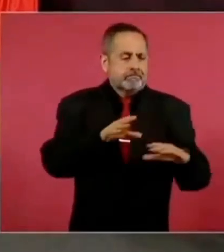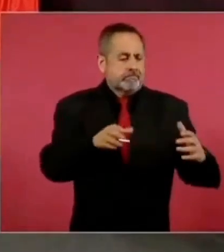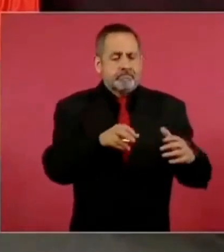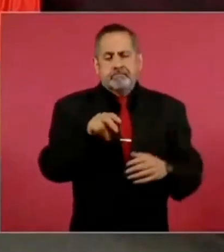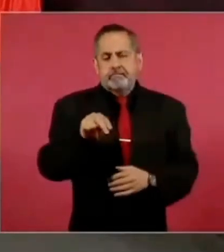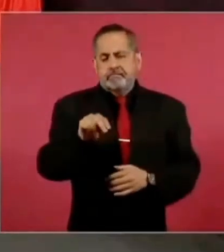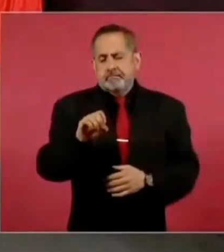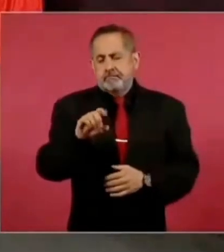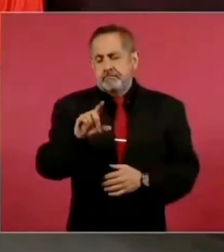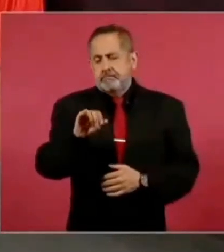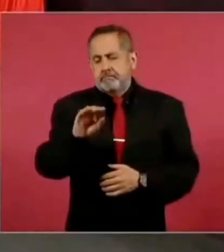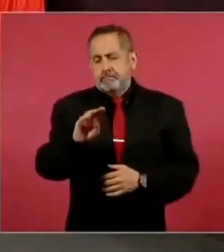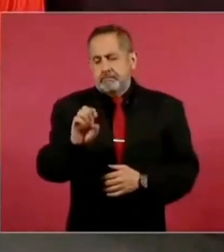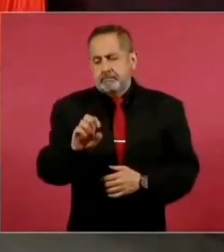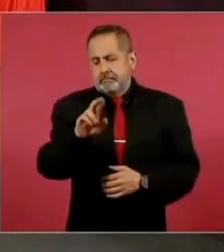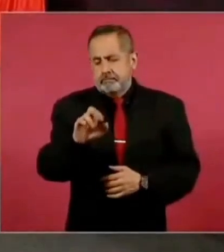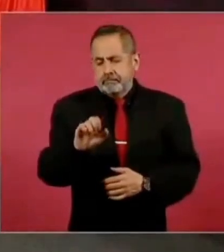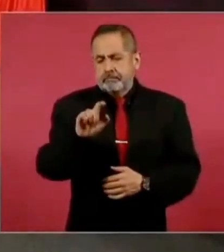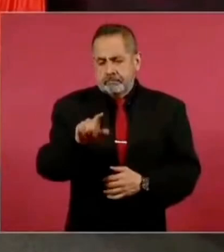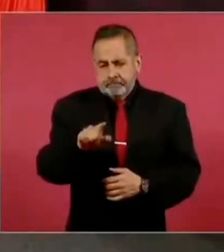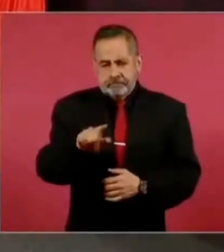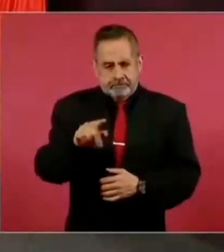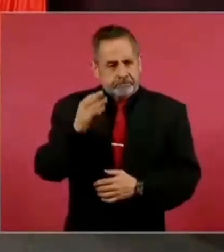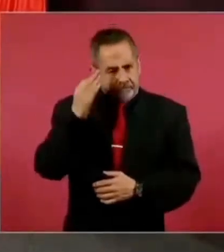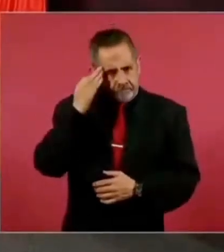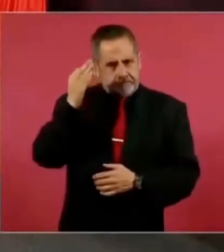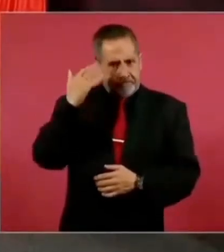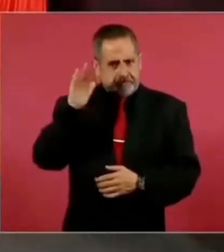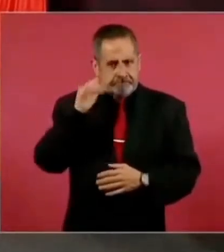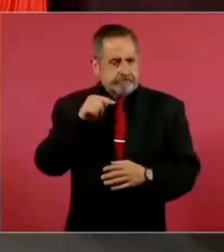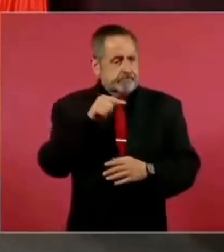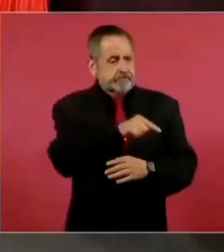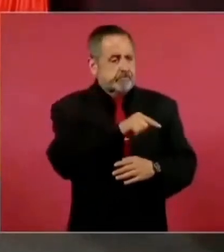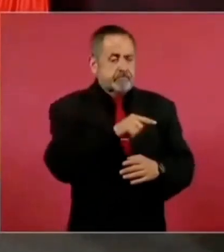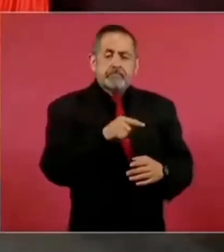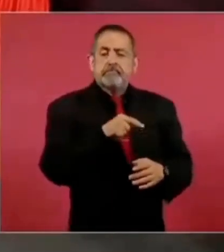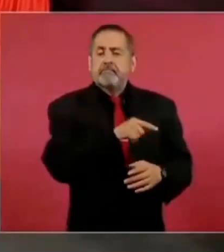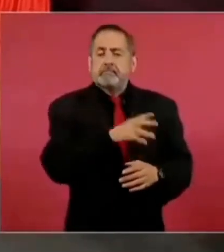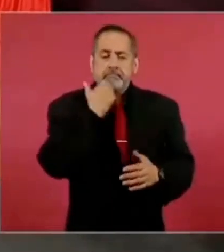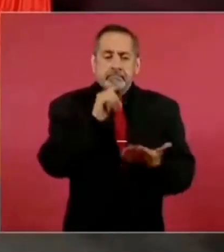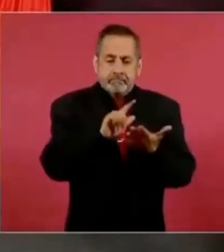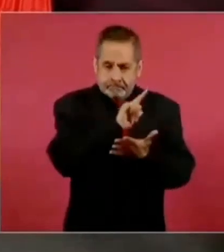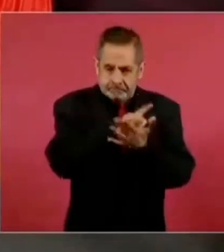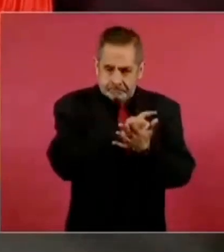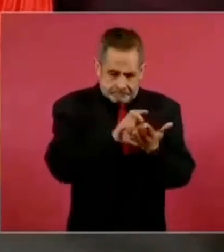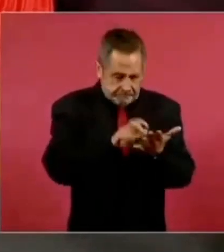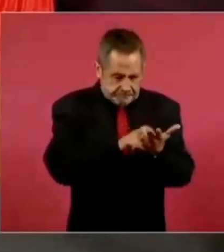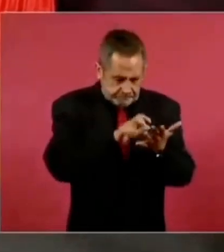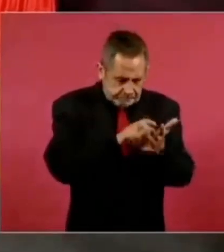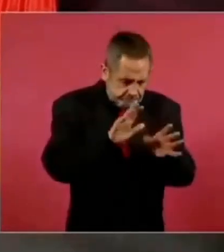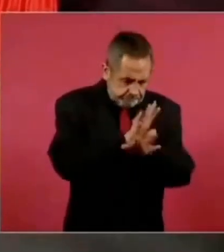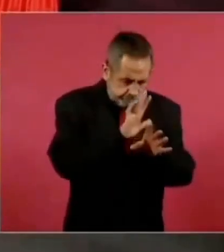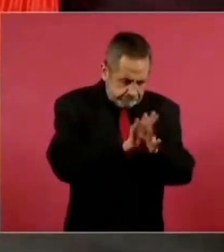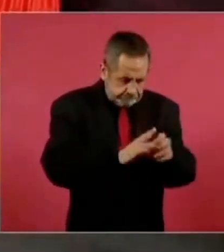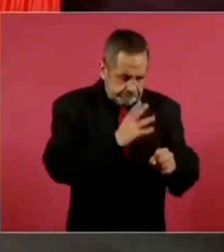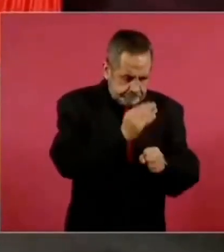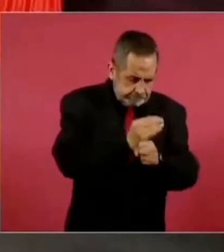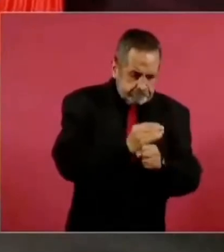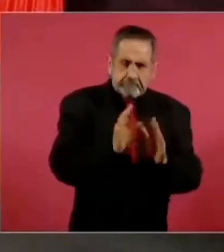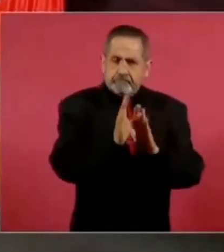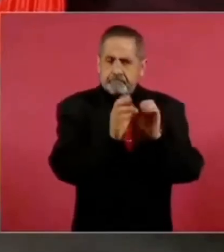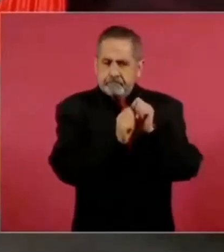se modificaron las leyes, se reformó la Constitución